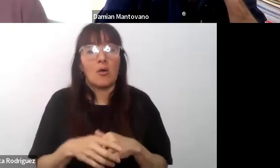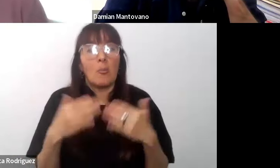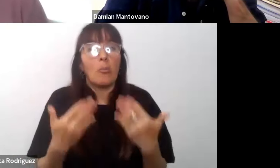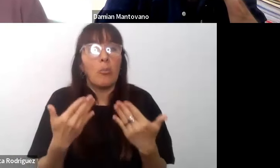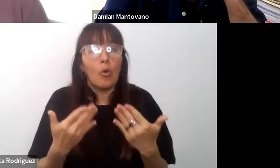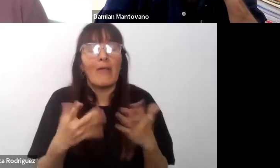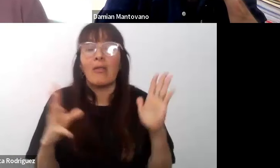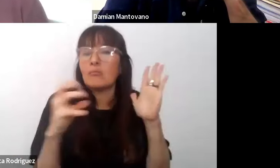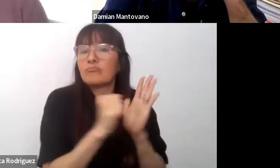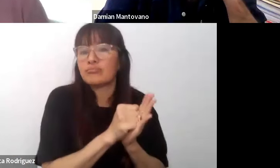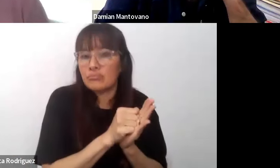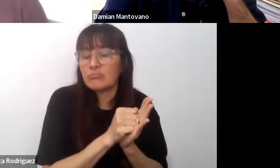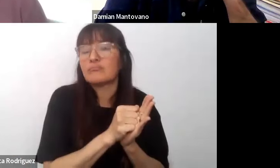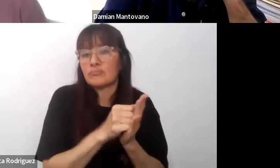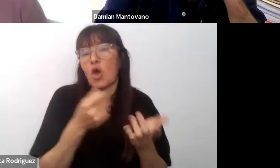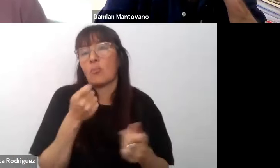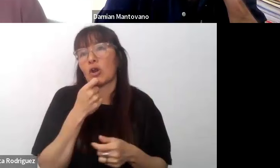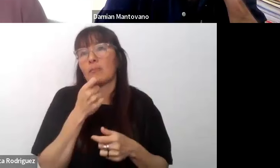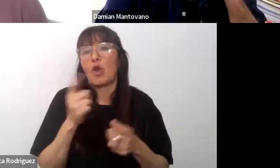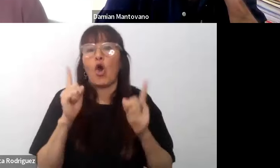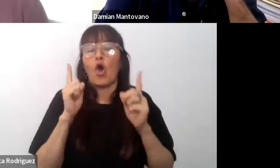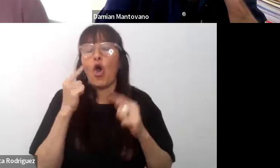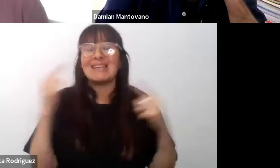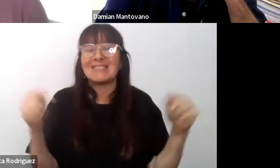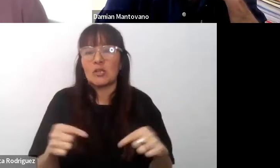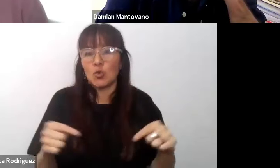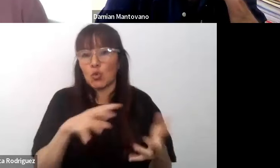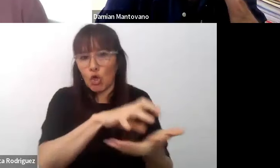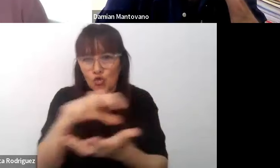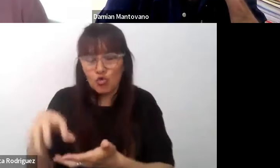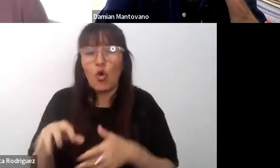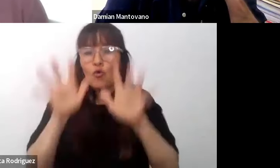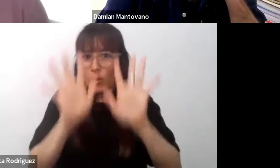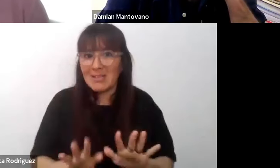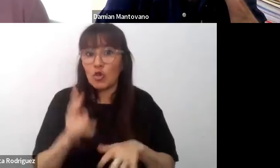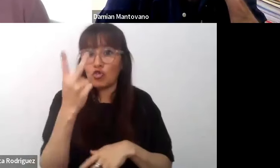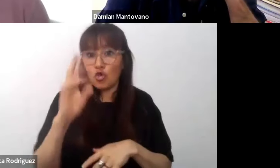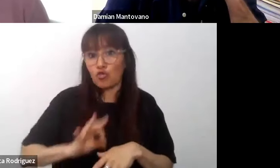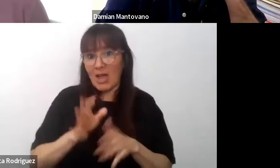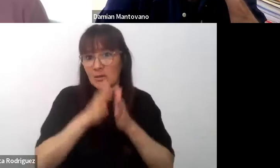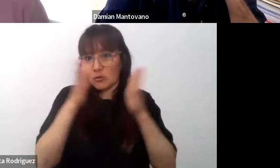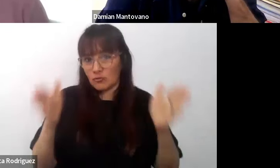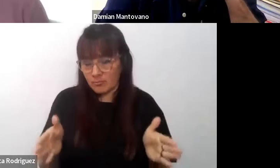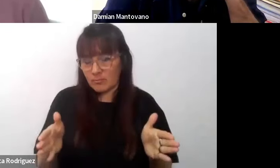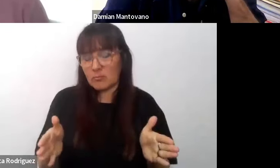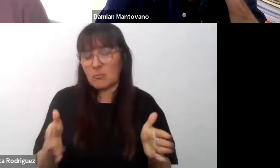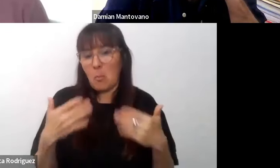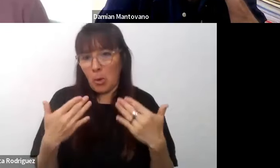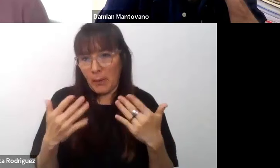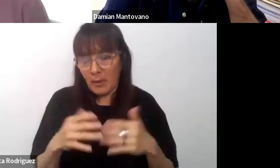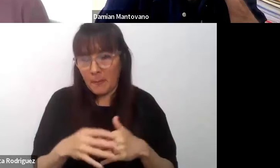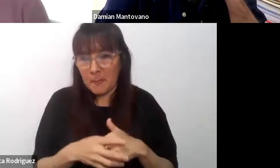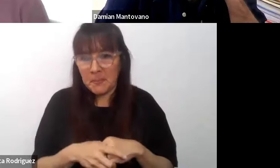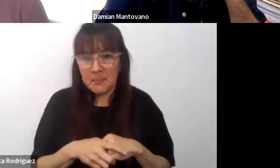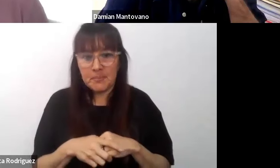inscribirse en los institutos de formación durante dos años se van a formar por dos años dos años